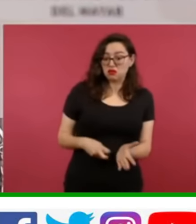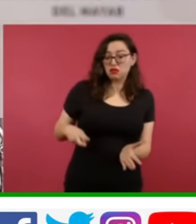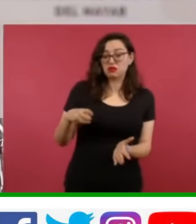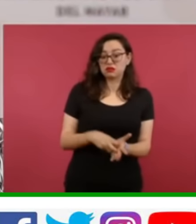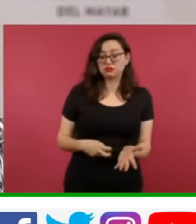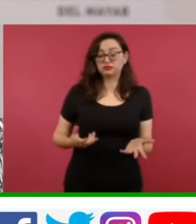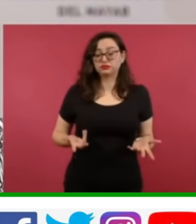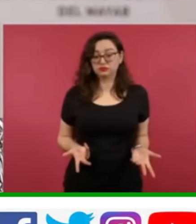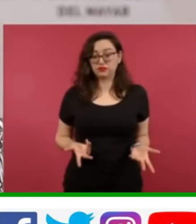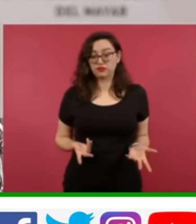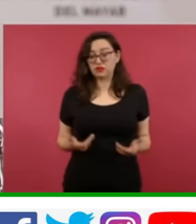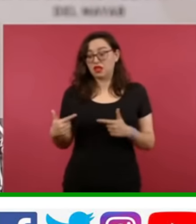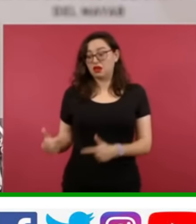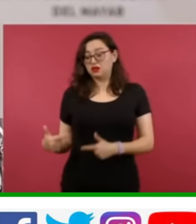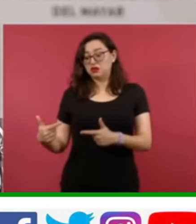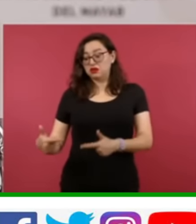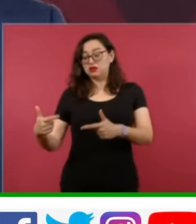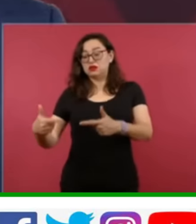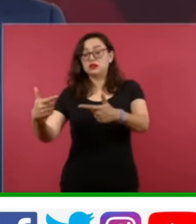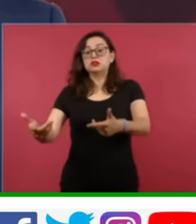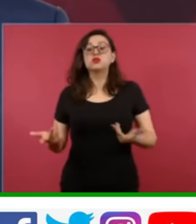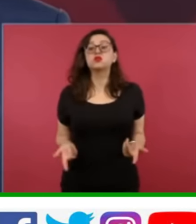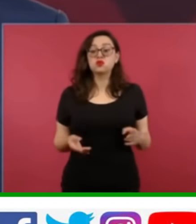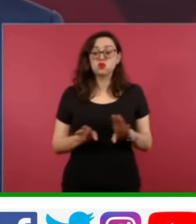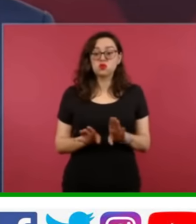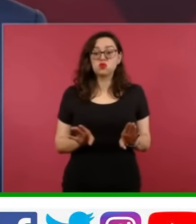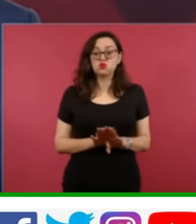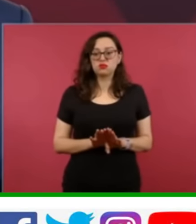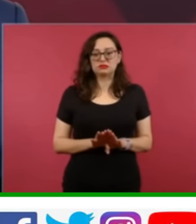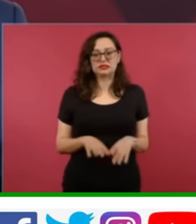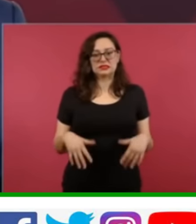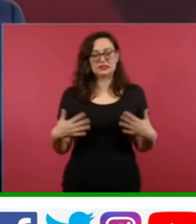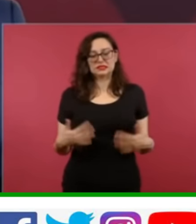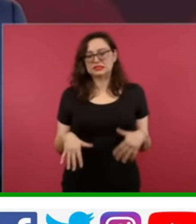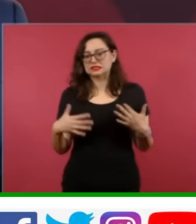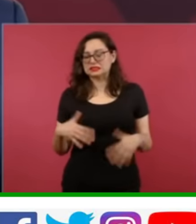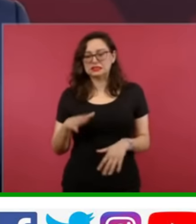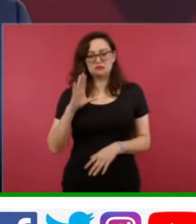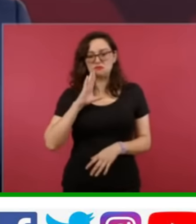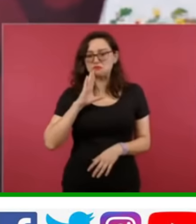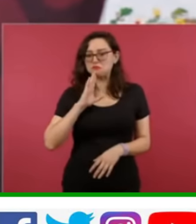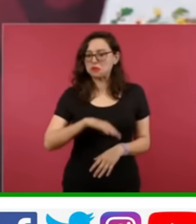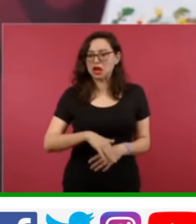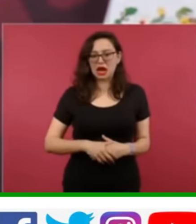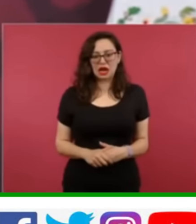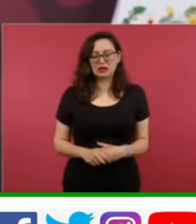les iría muy mal a quienes se pensionaran en el futuro.